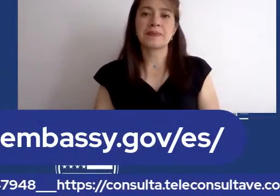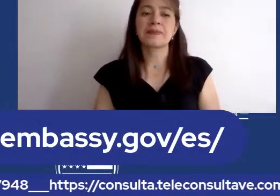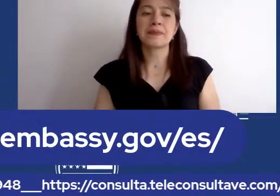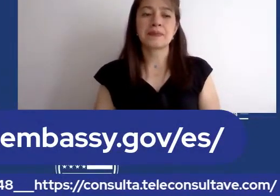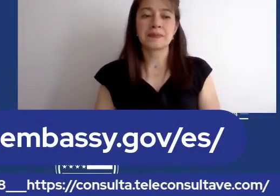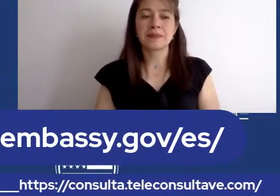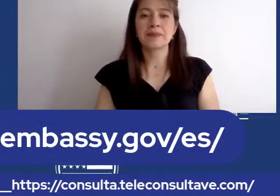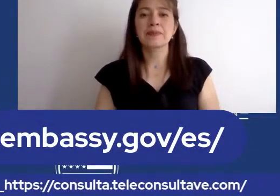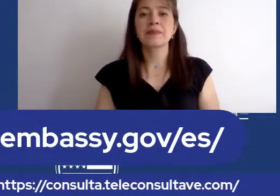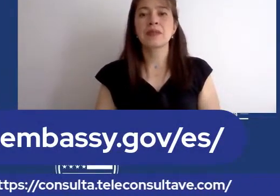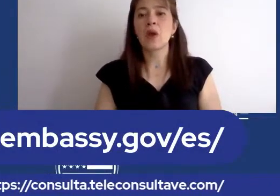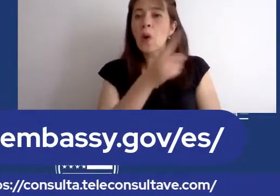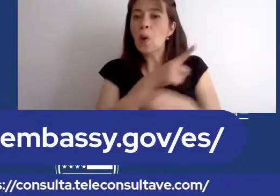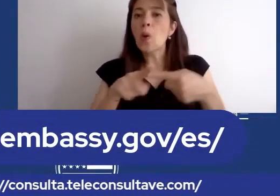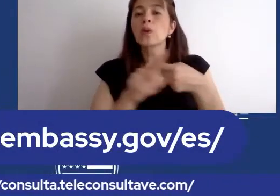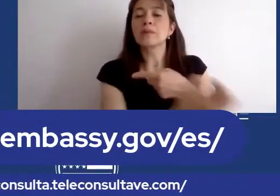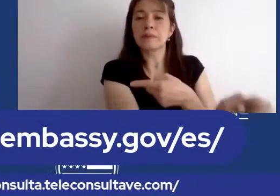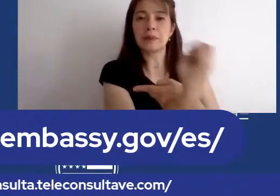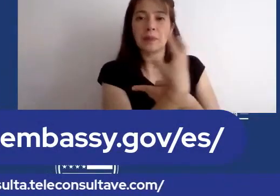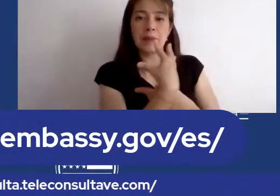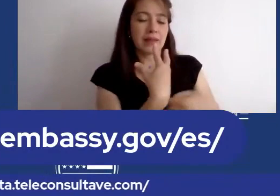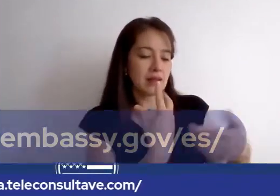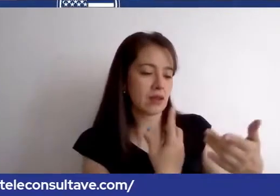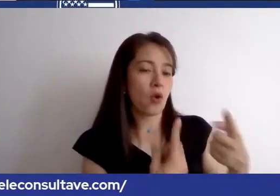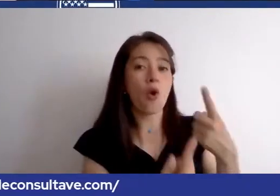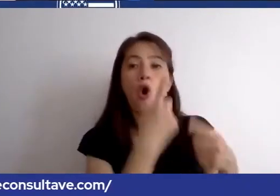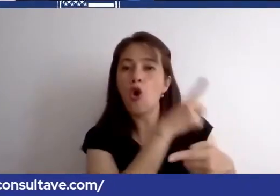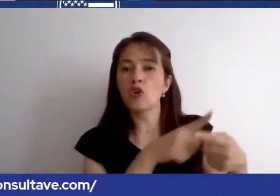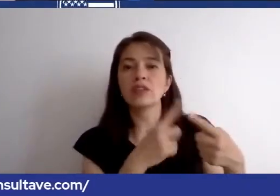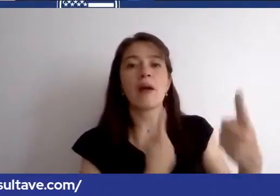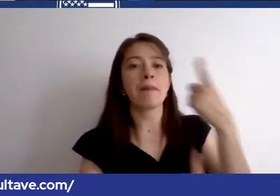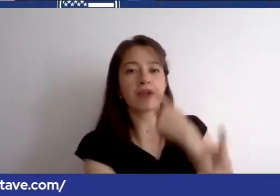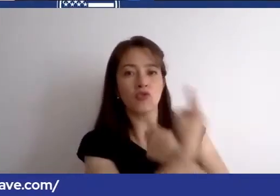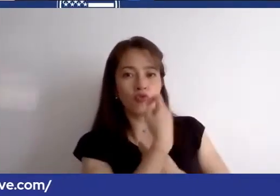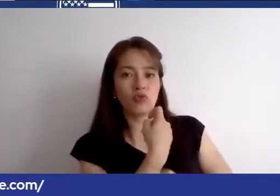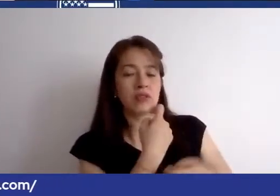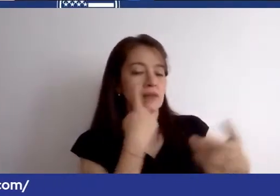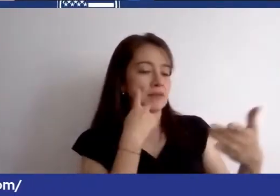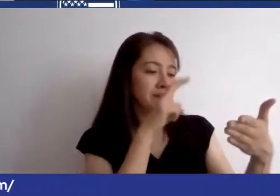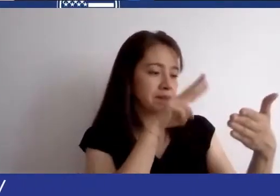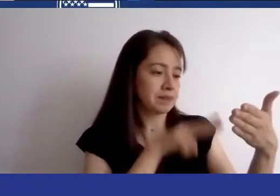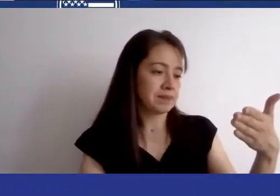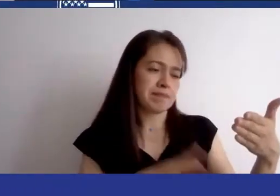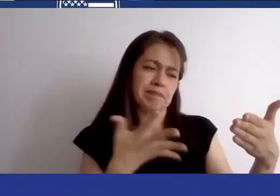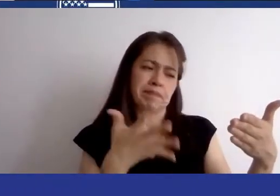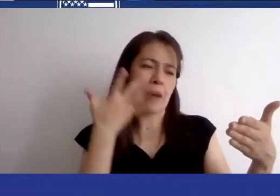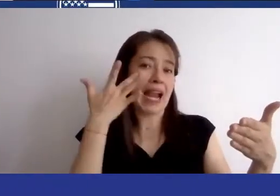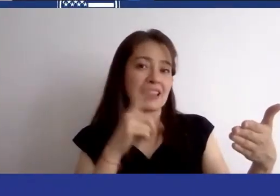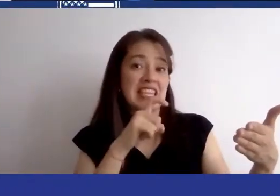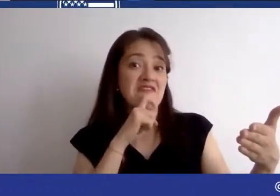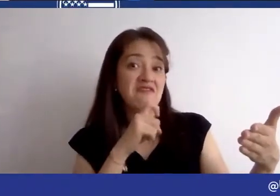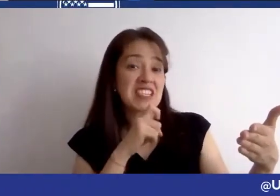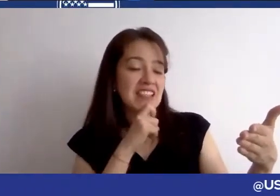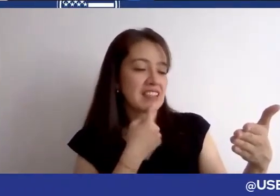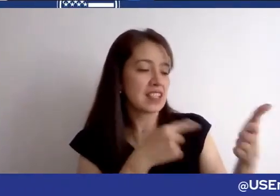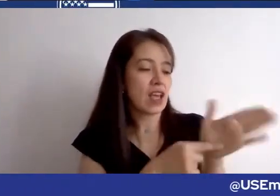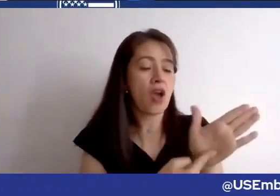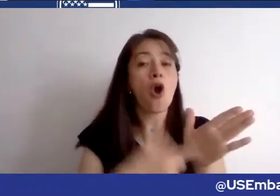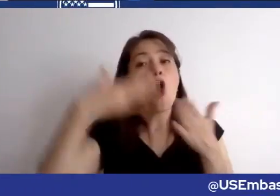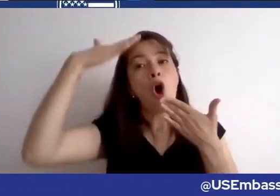Valentina Rodríguez pregunta otra que parece complicada. Hola, soy